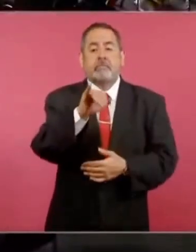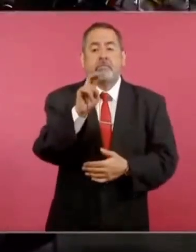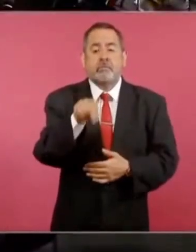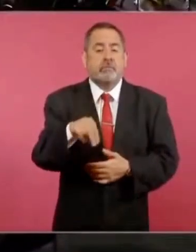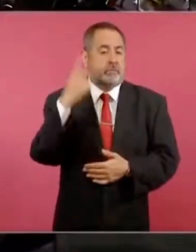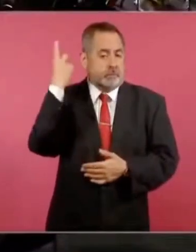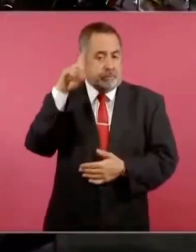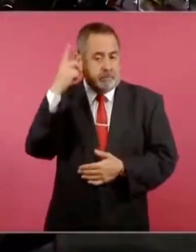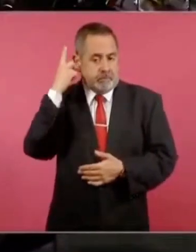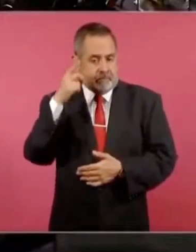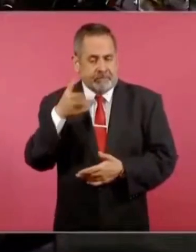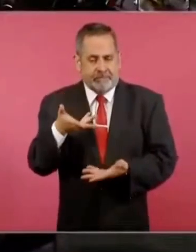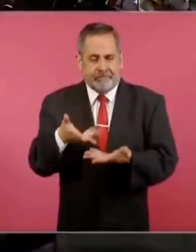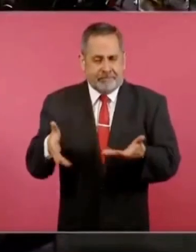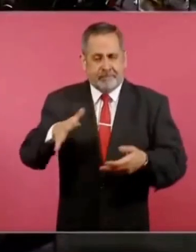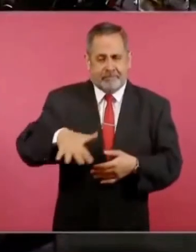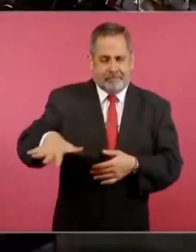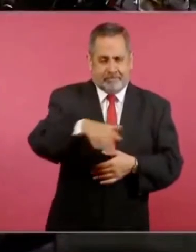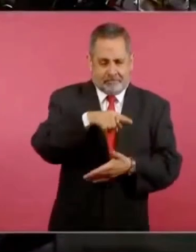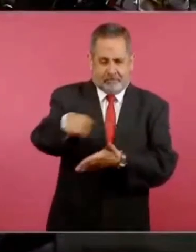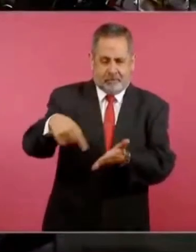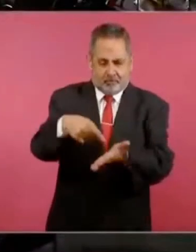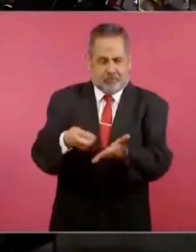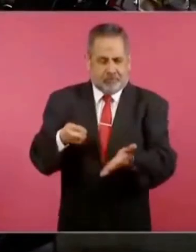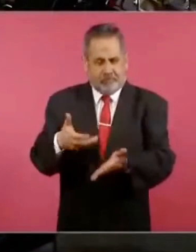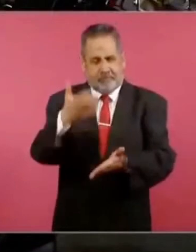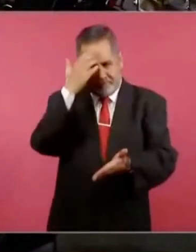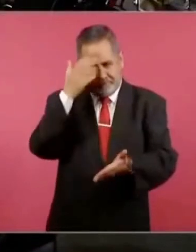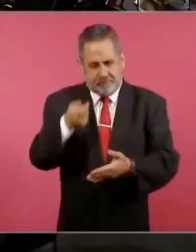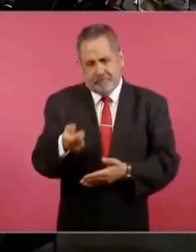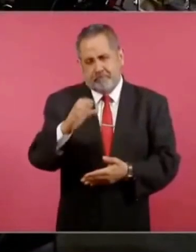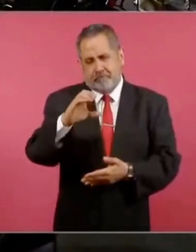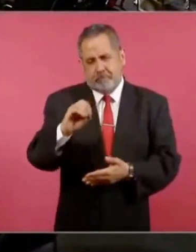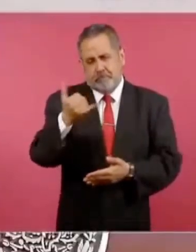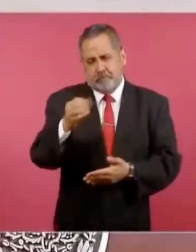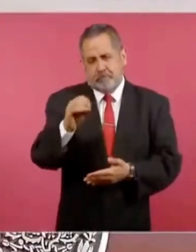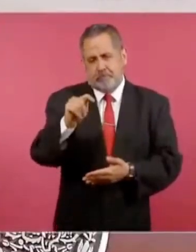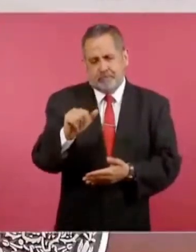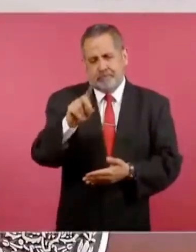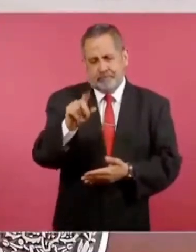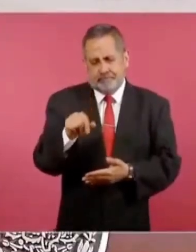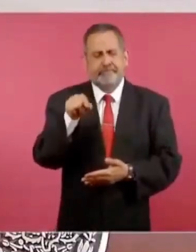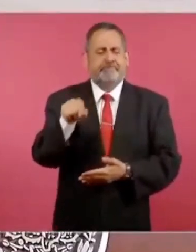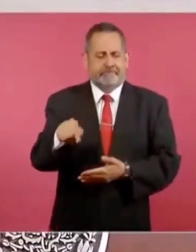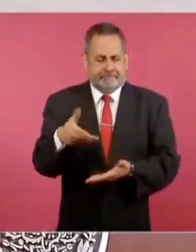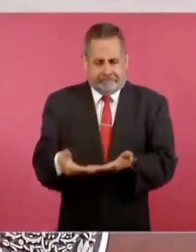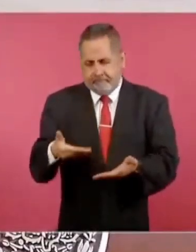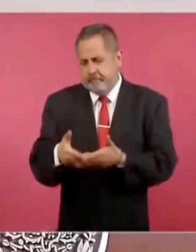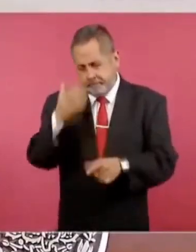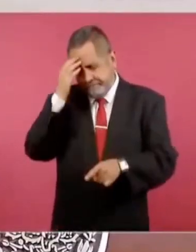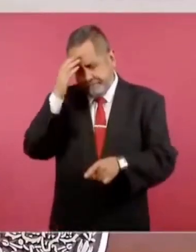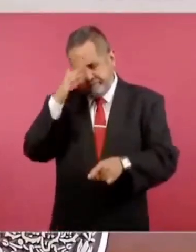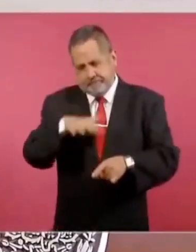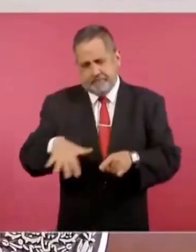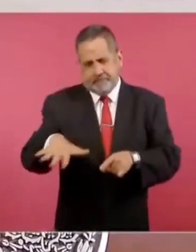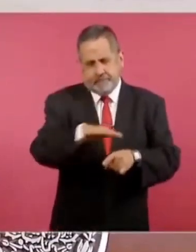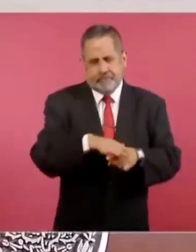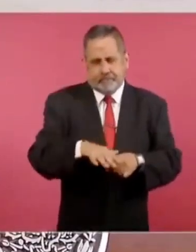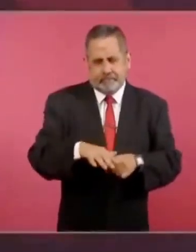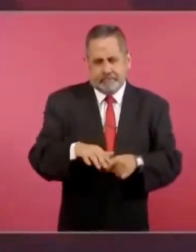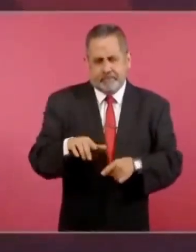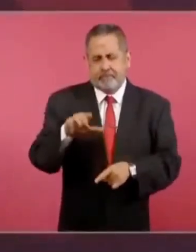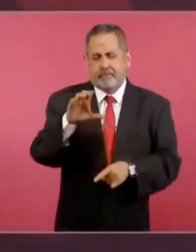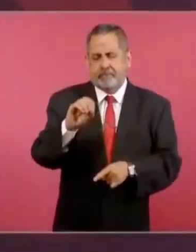en un lugar ahora conocido como la coyotada, ahora se conoce como la